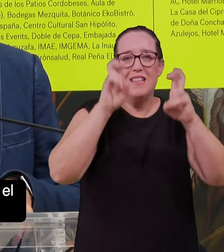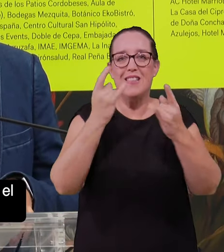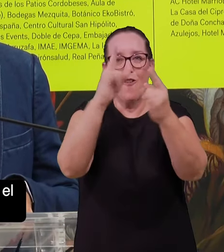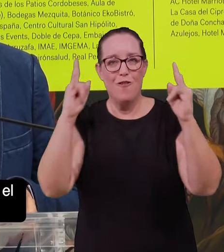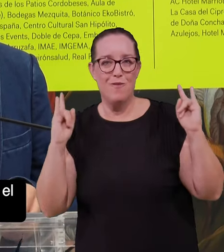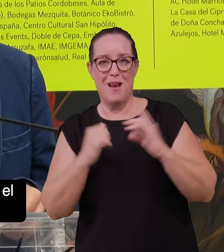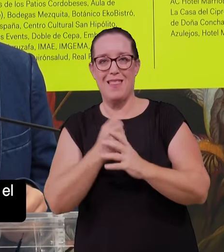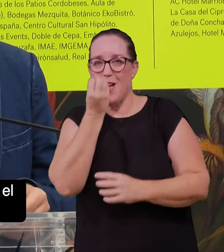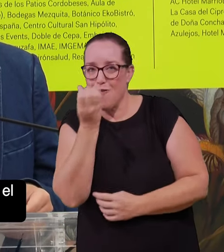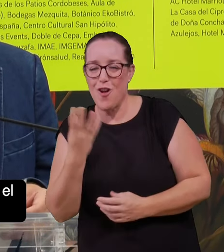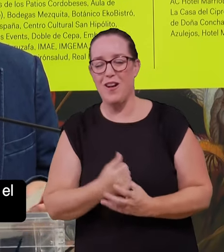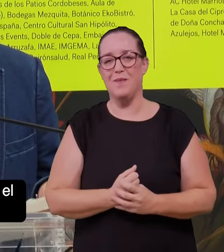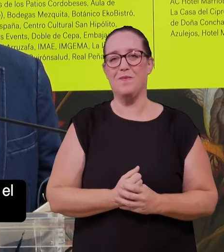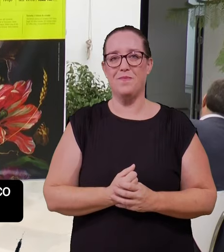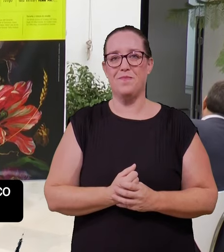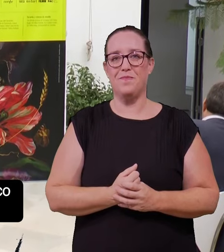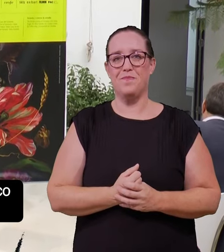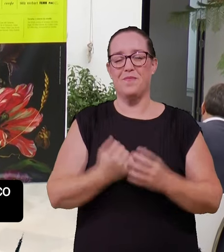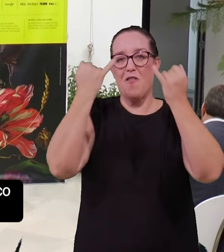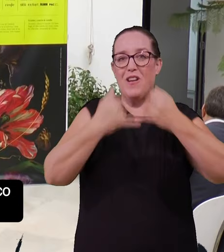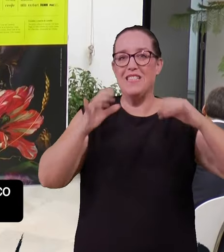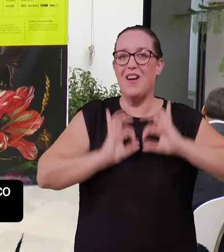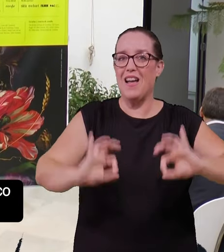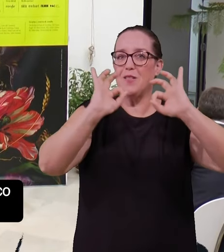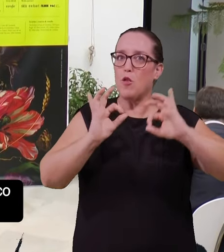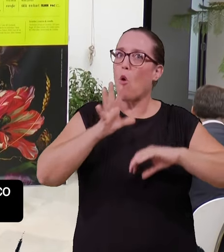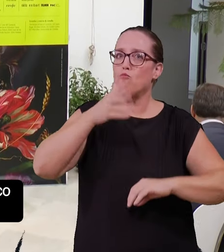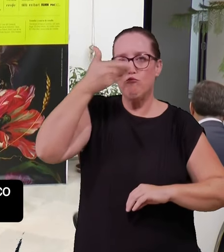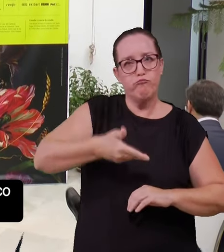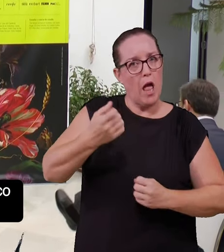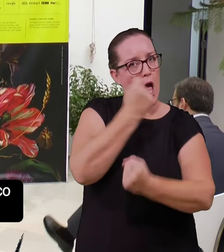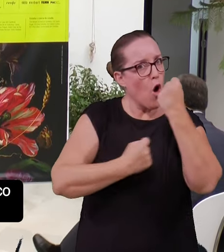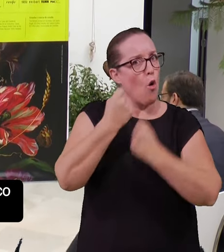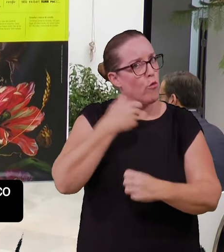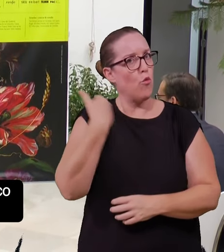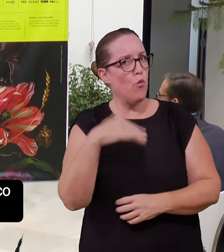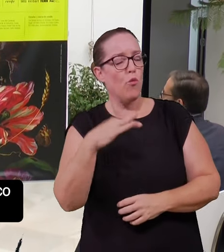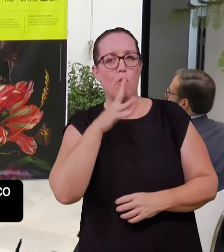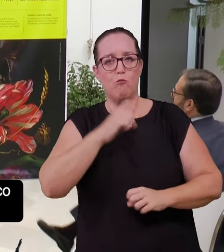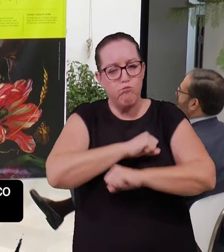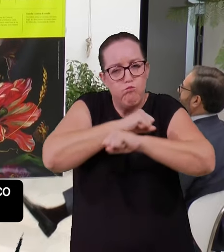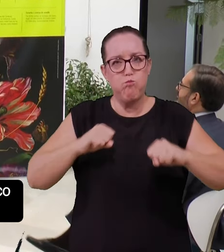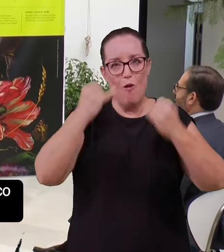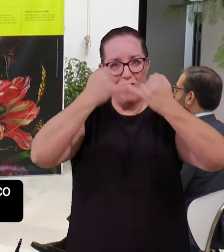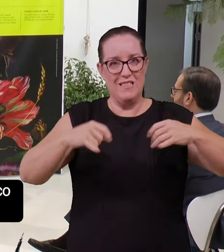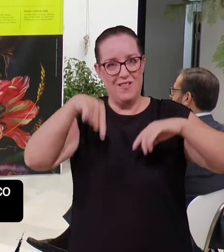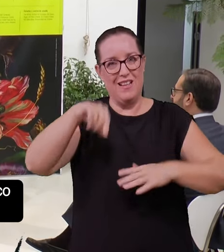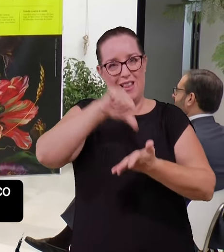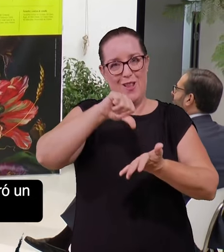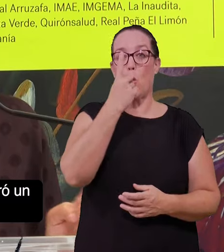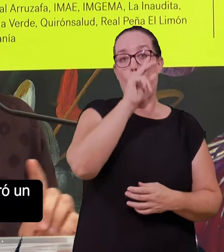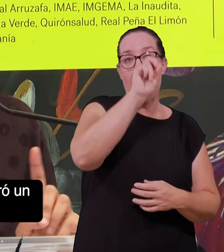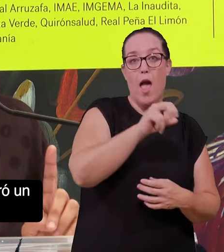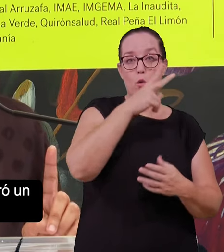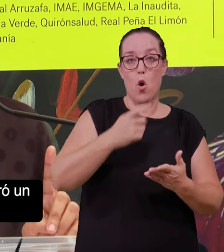conocimiento en el entorno de la botánica. Un festival que tiene un impacto económico y turístico inmenso que ya está consolidado en la ciudad.